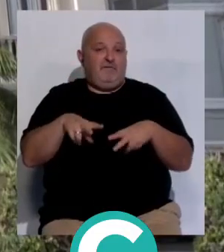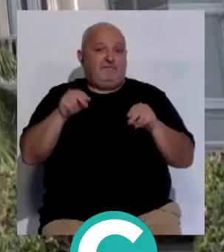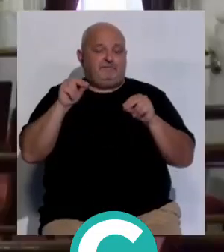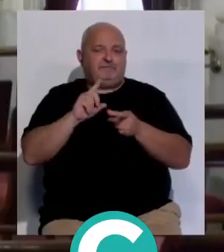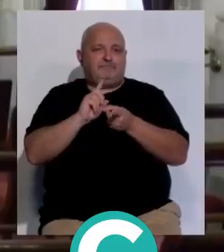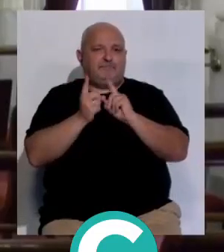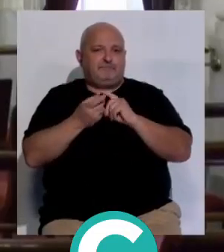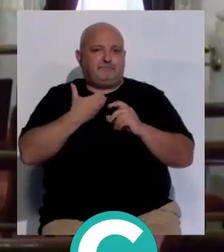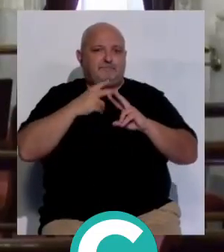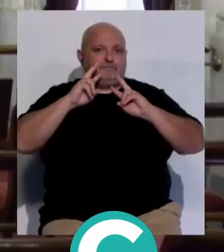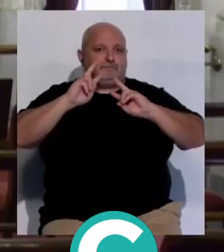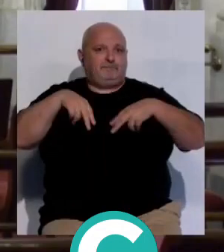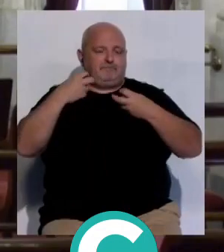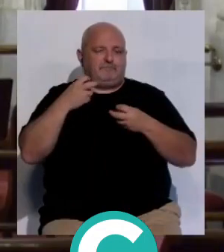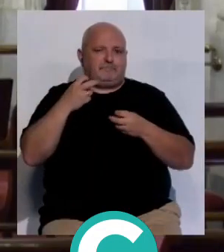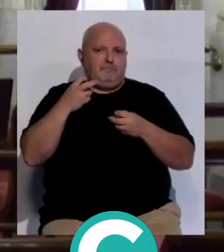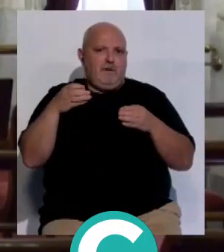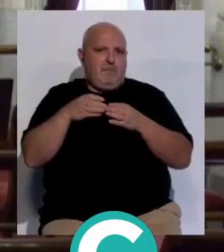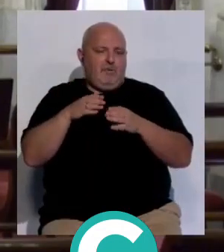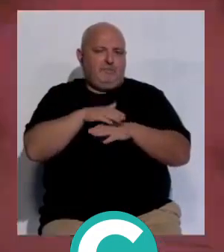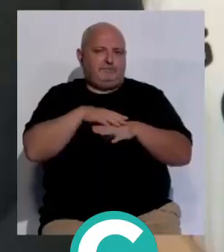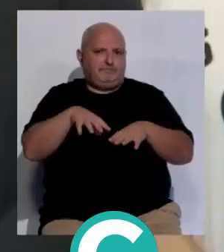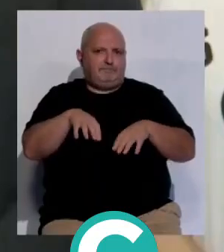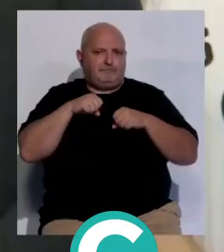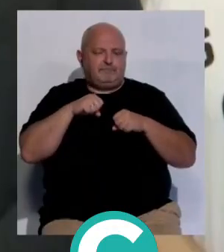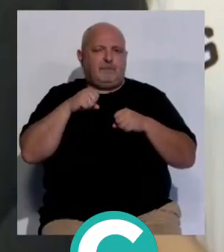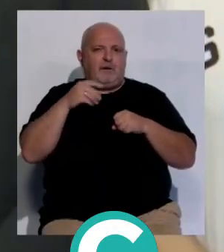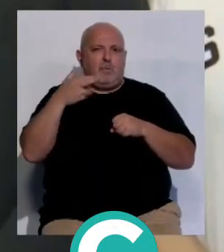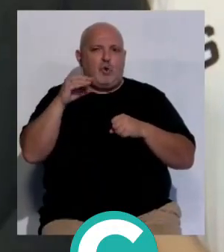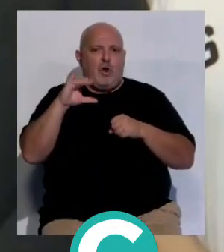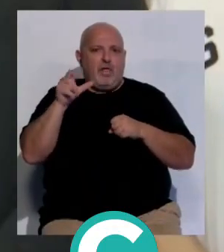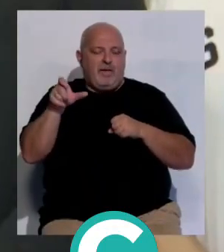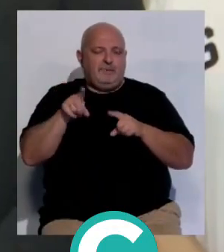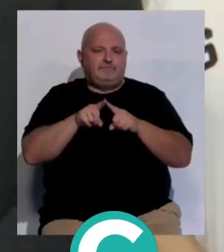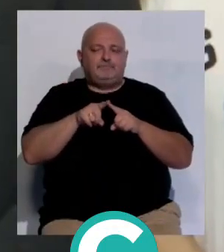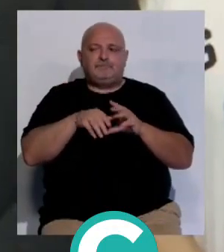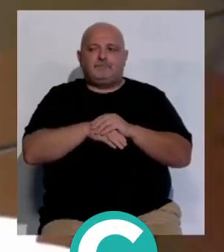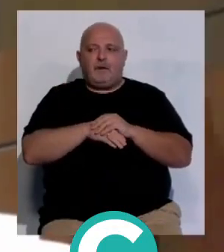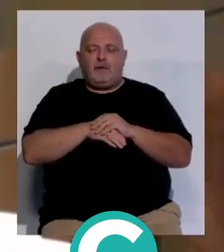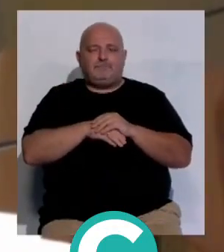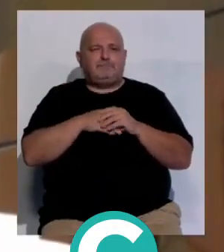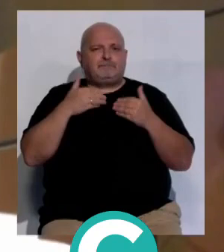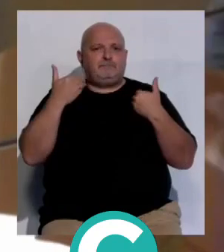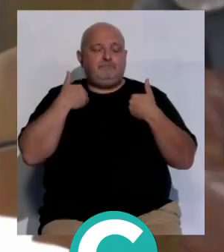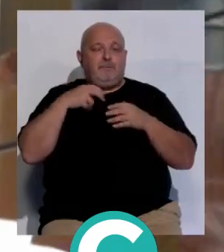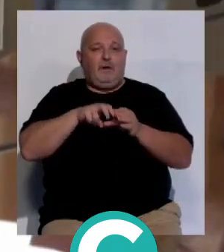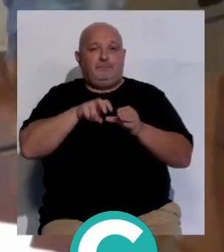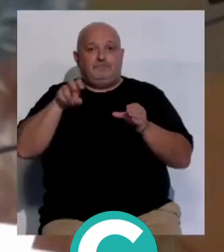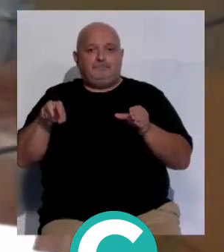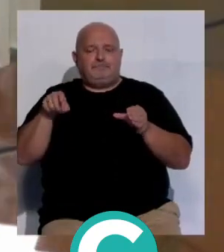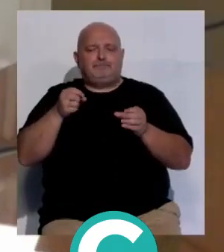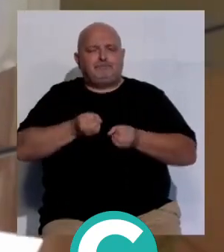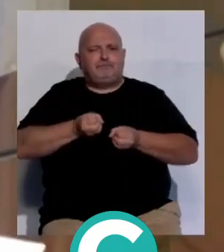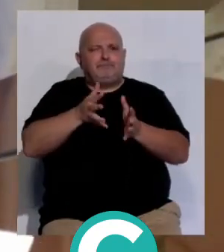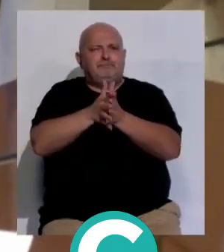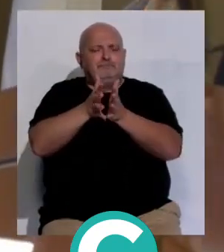renueve la corporación municipal y se conforme el nuevo equipo de gobierno liderado por el popular Bruno García el regidor saliente ha comparecido ante